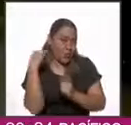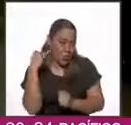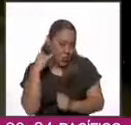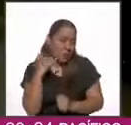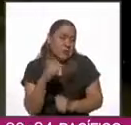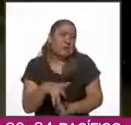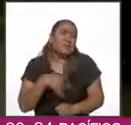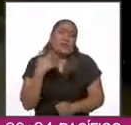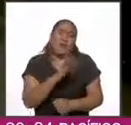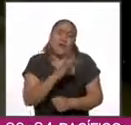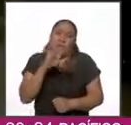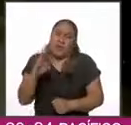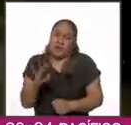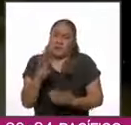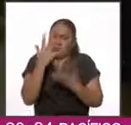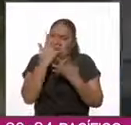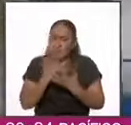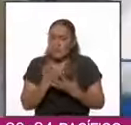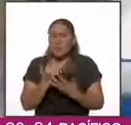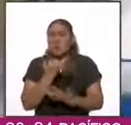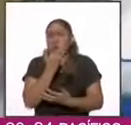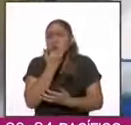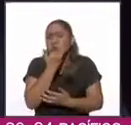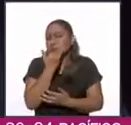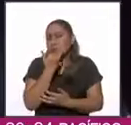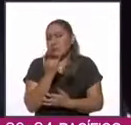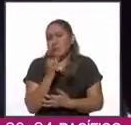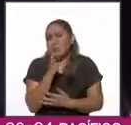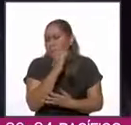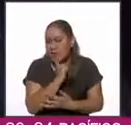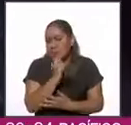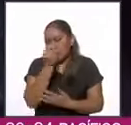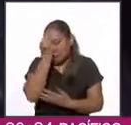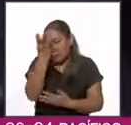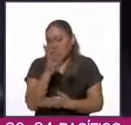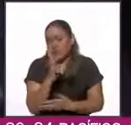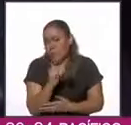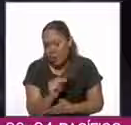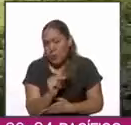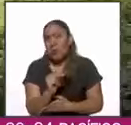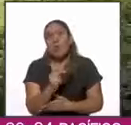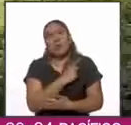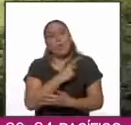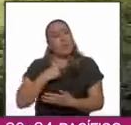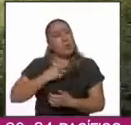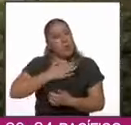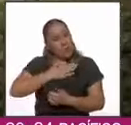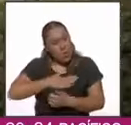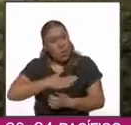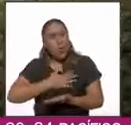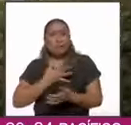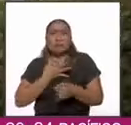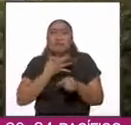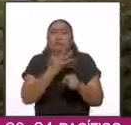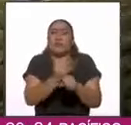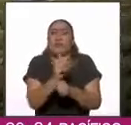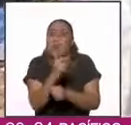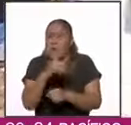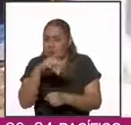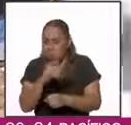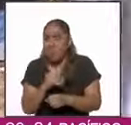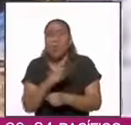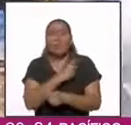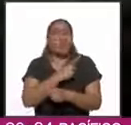fecha trágica que no merece perdón ni olvido, sin memoria, justicia, reparación del daño y